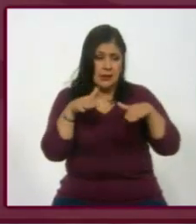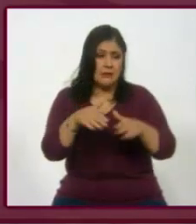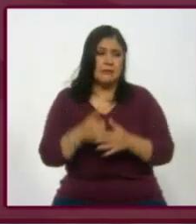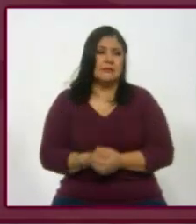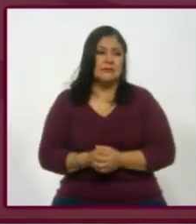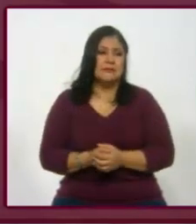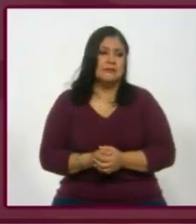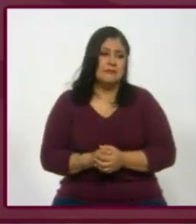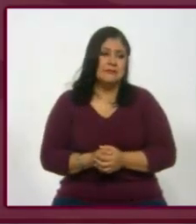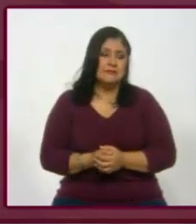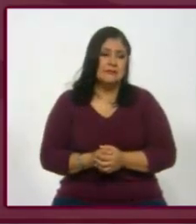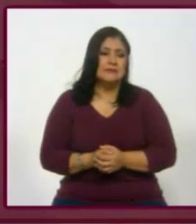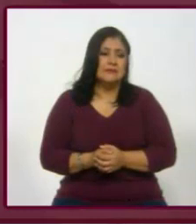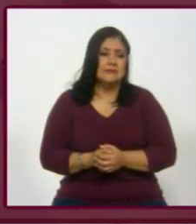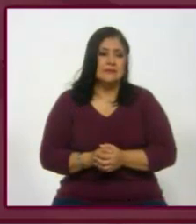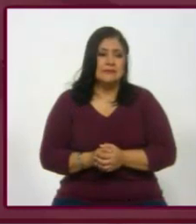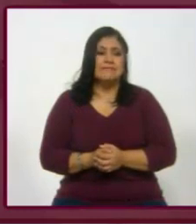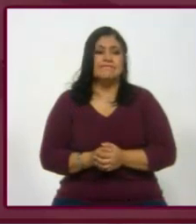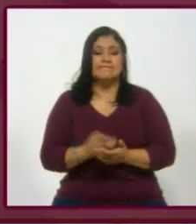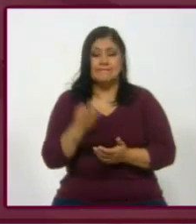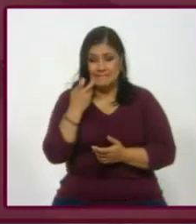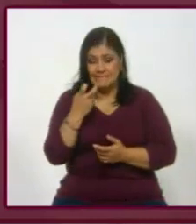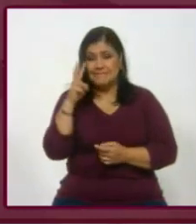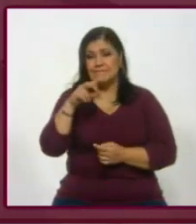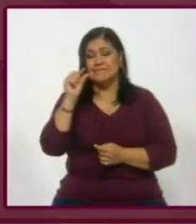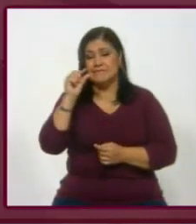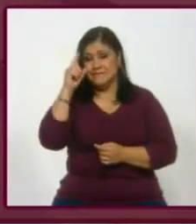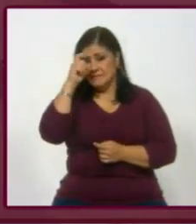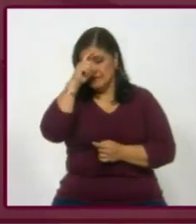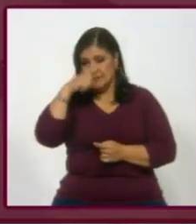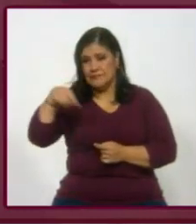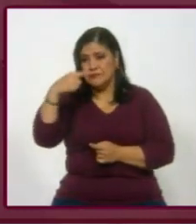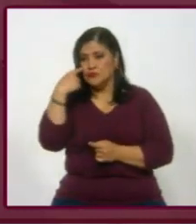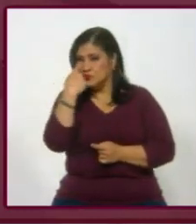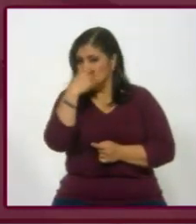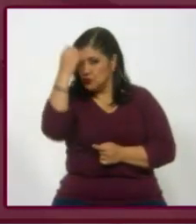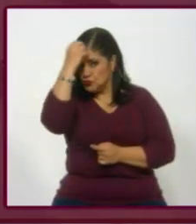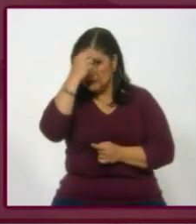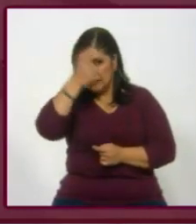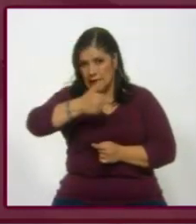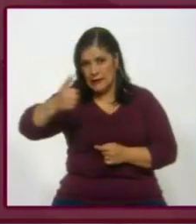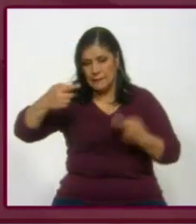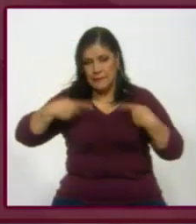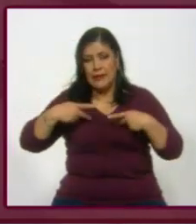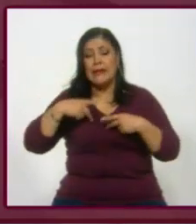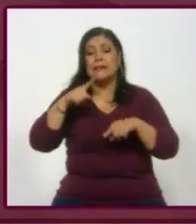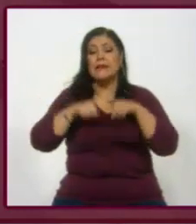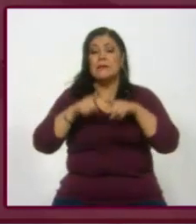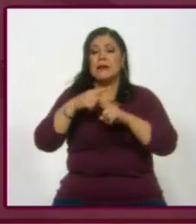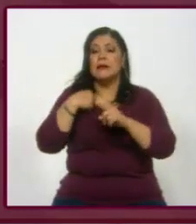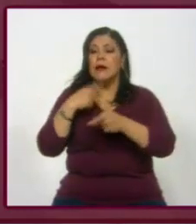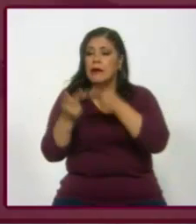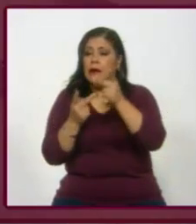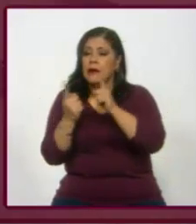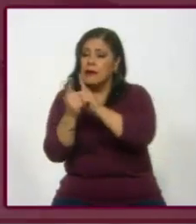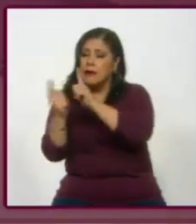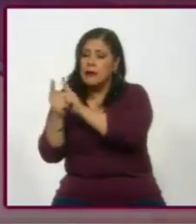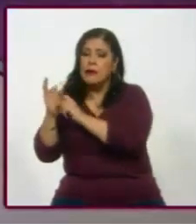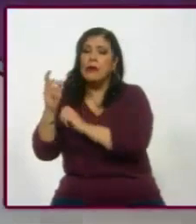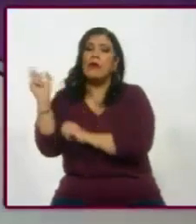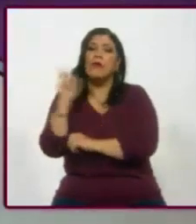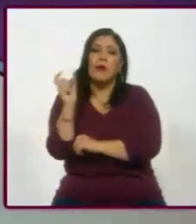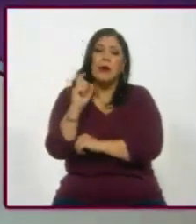Es decir, aquí es donde entran las complejidades de la opinión pública. Sí. Depende a quién le preguntes, cuándo le